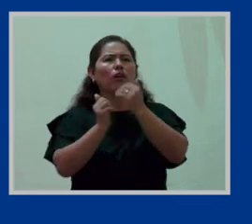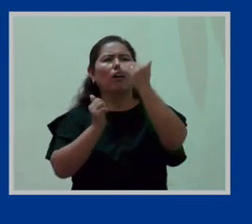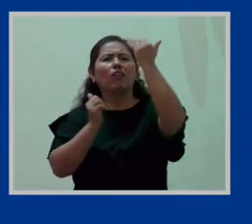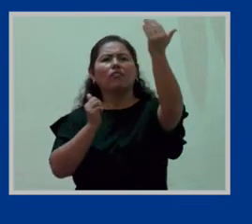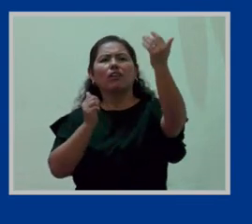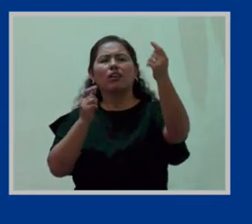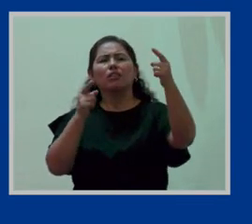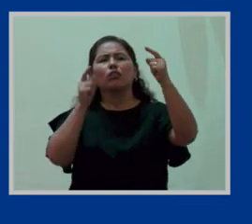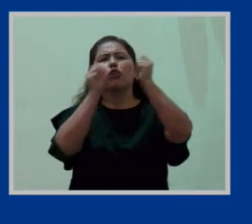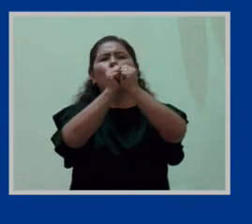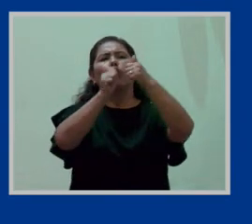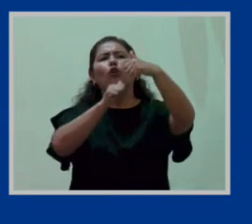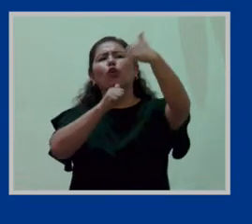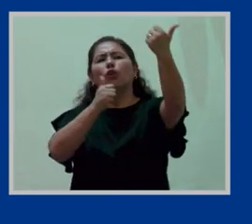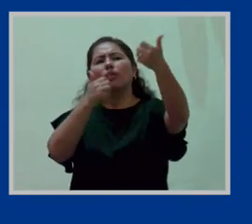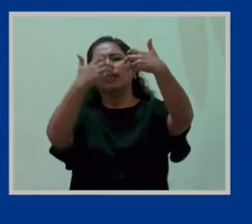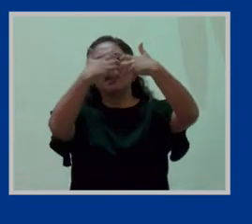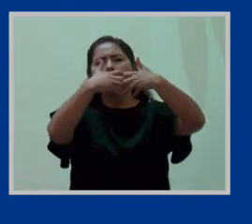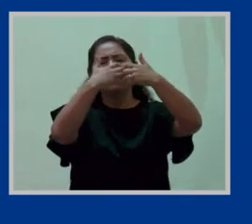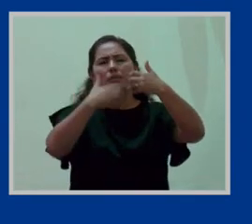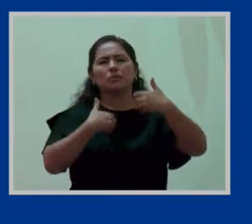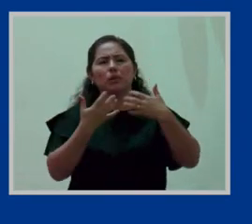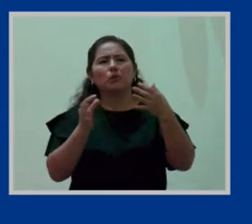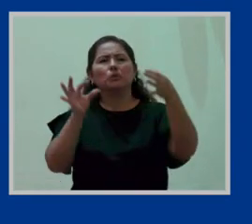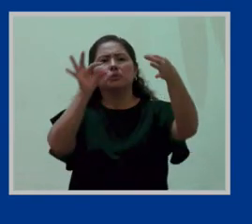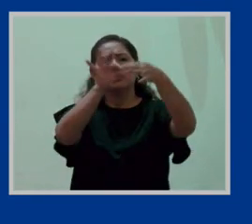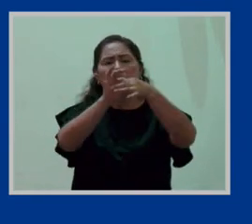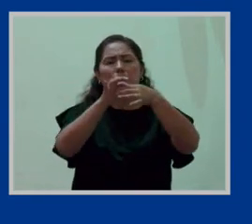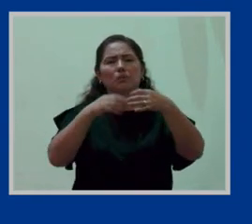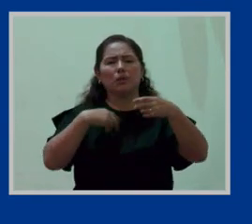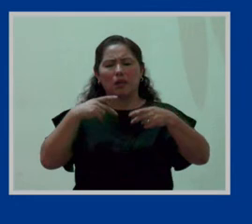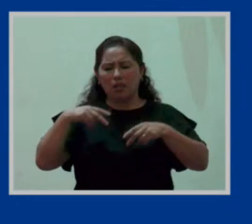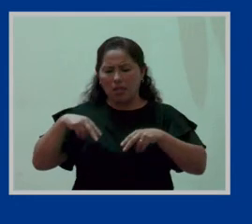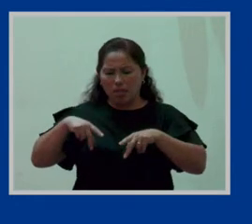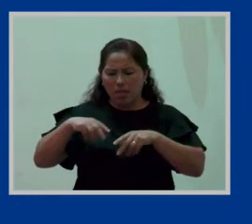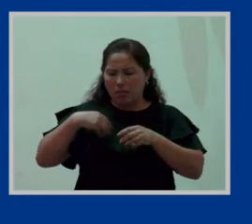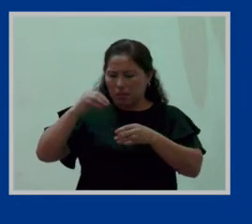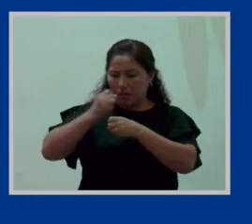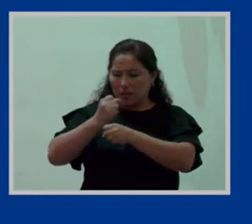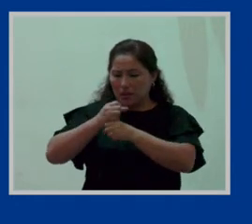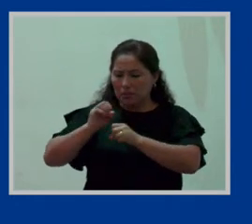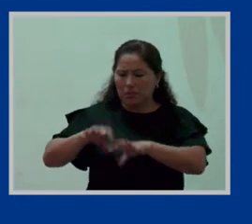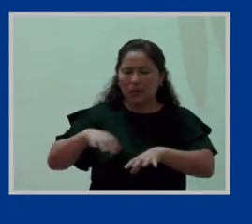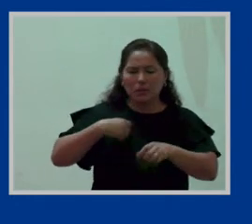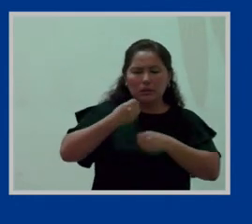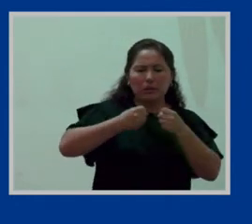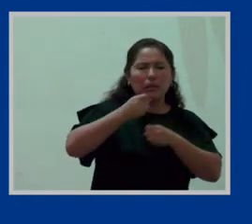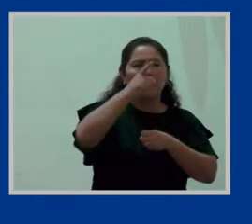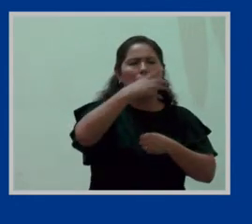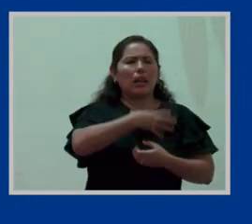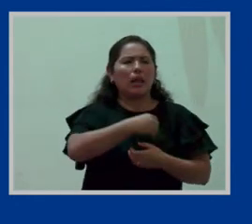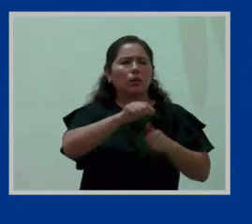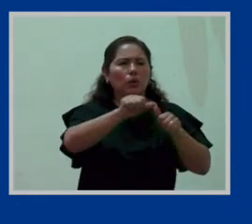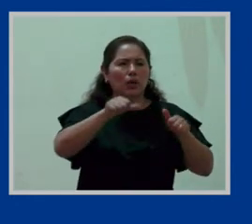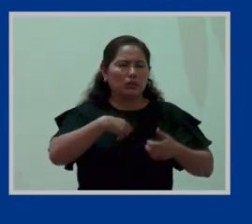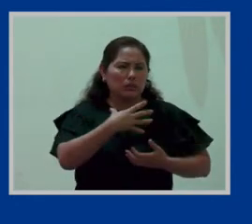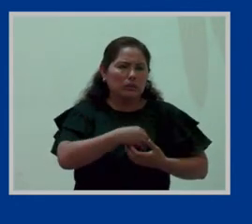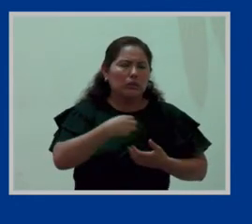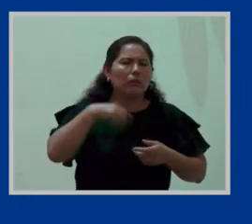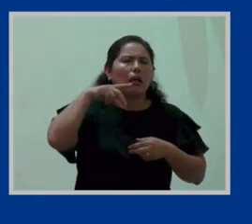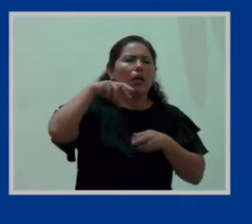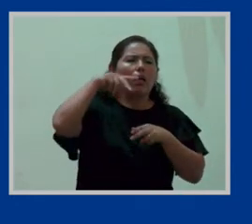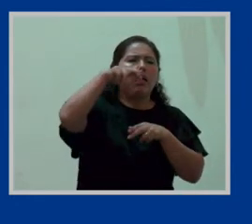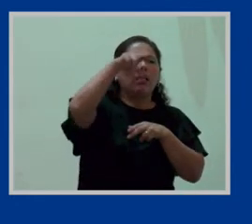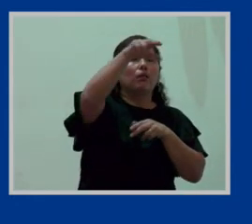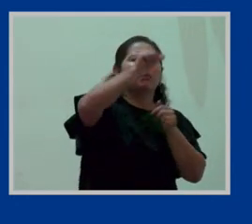con una empresa que implica el cruzar la Panamericana con el riesgo que implica